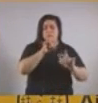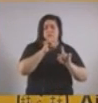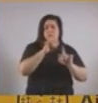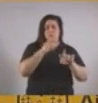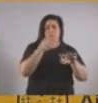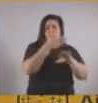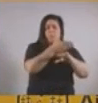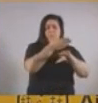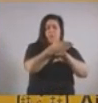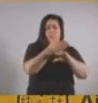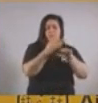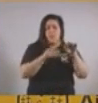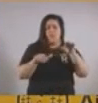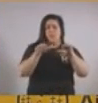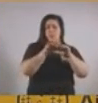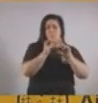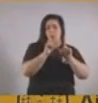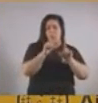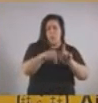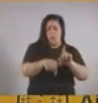presencialidad igual que hasta ahora.